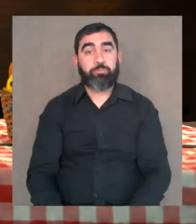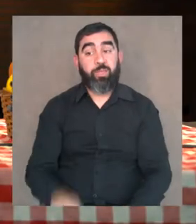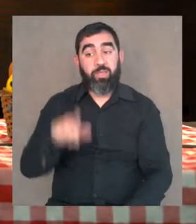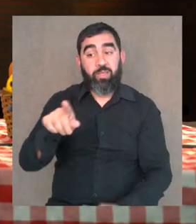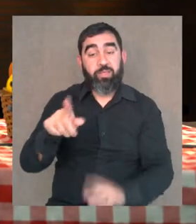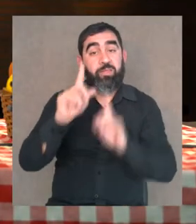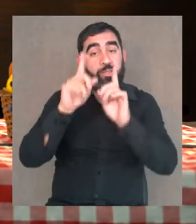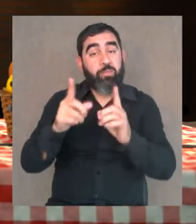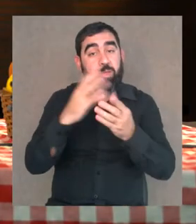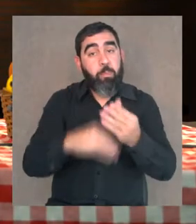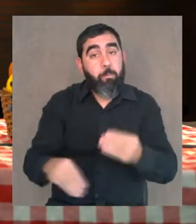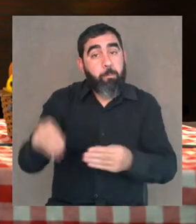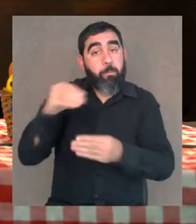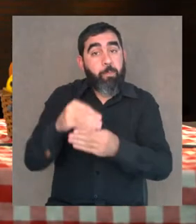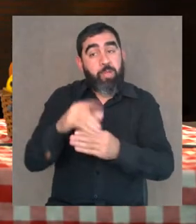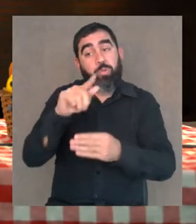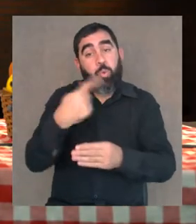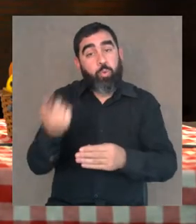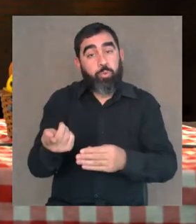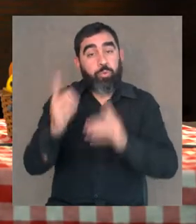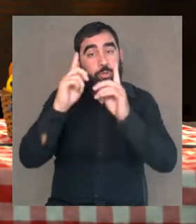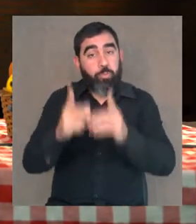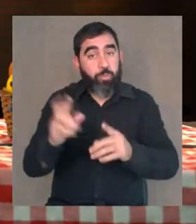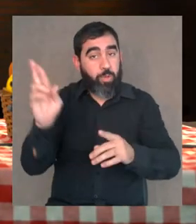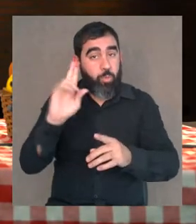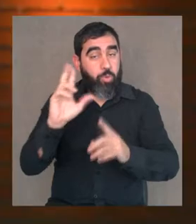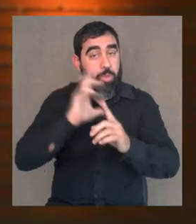A este ritmo le voy a agregar un sonido más.